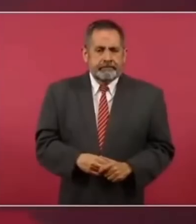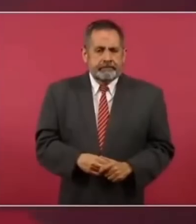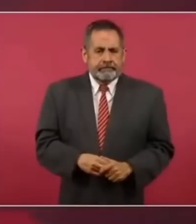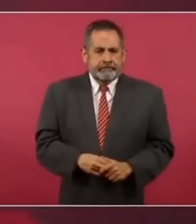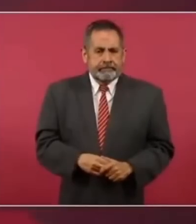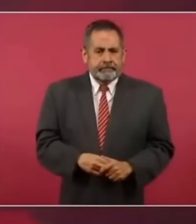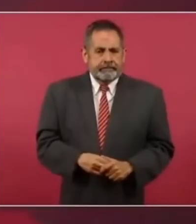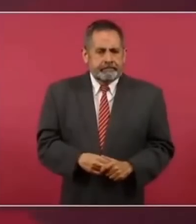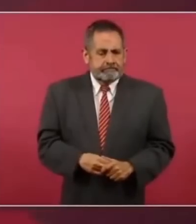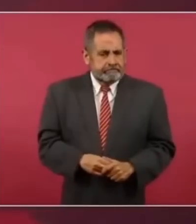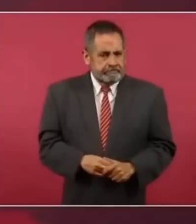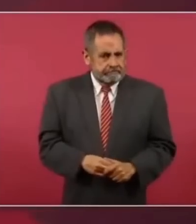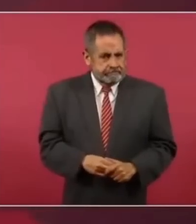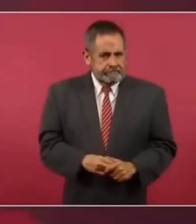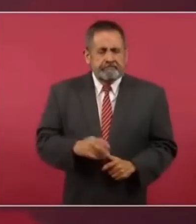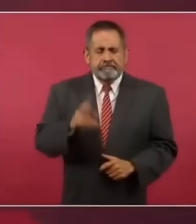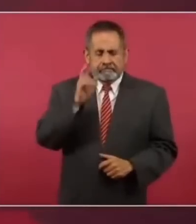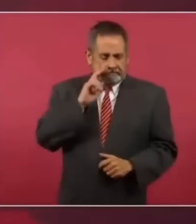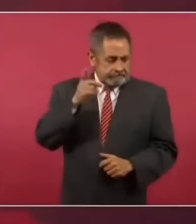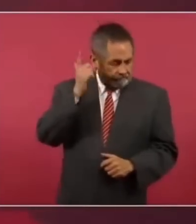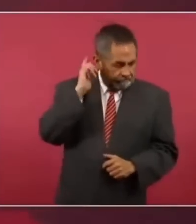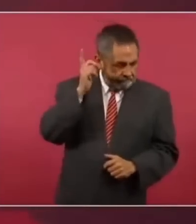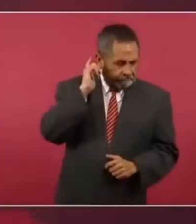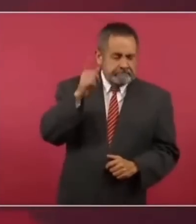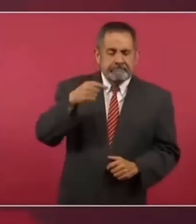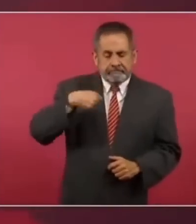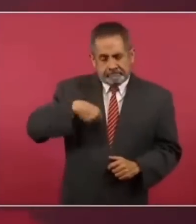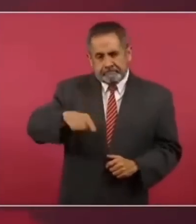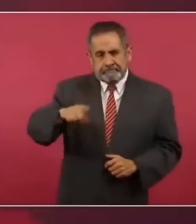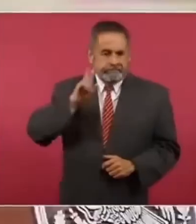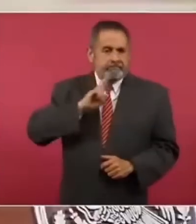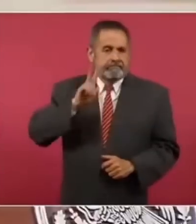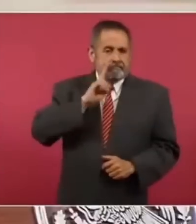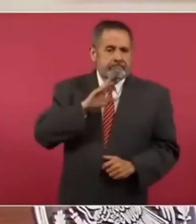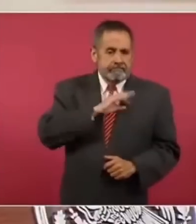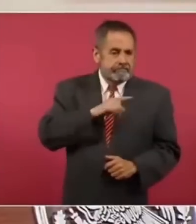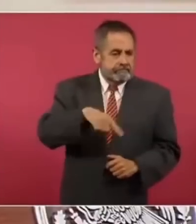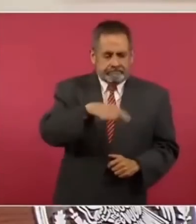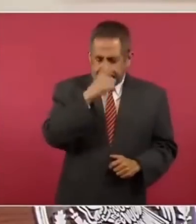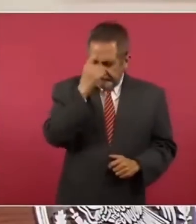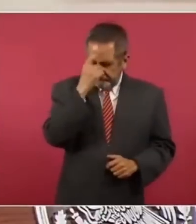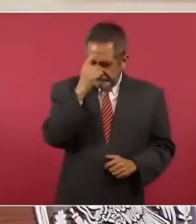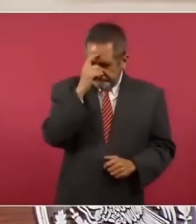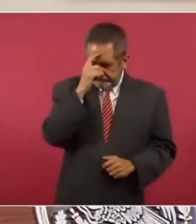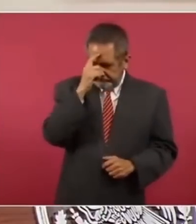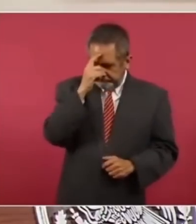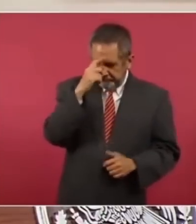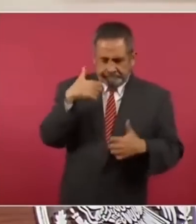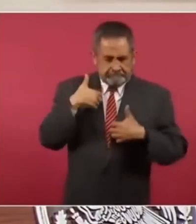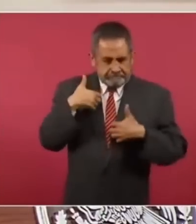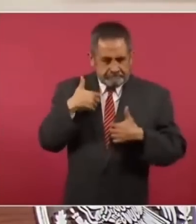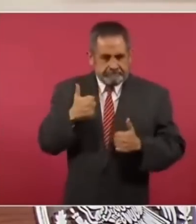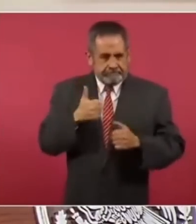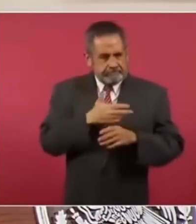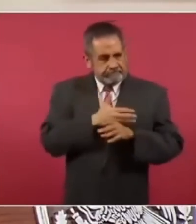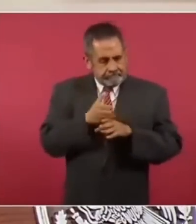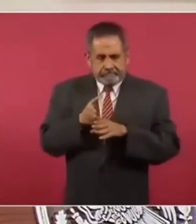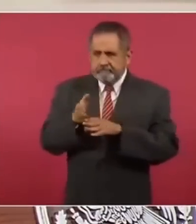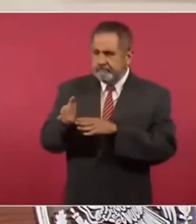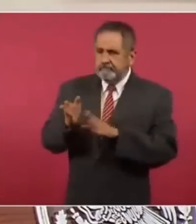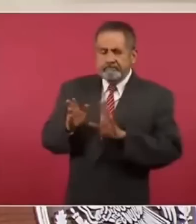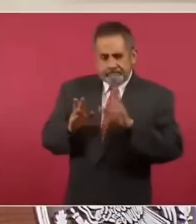ojalá y yo espero que recapaciten y